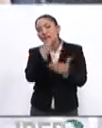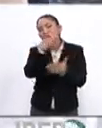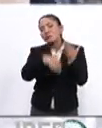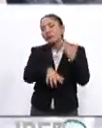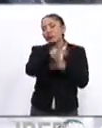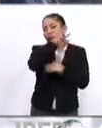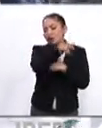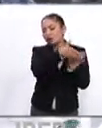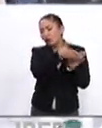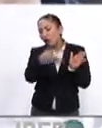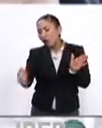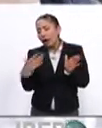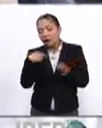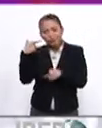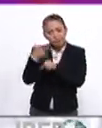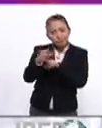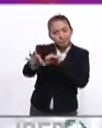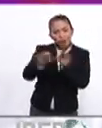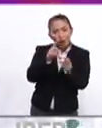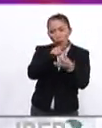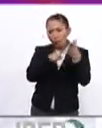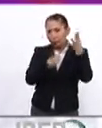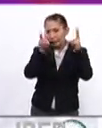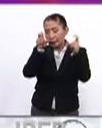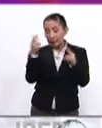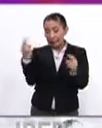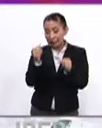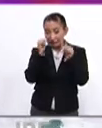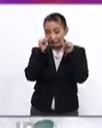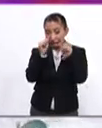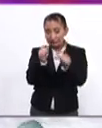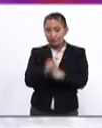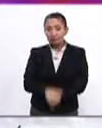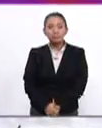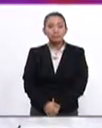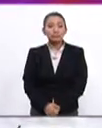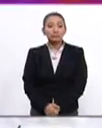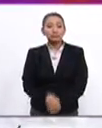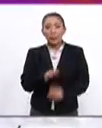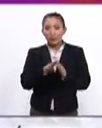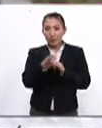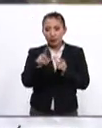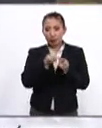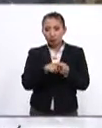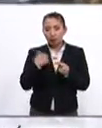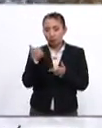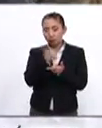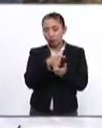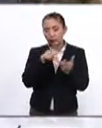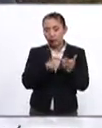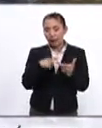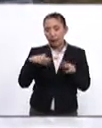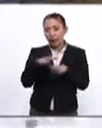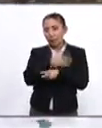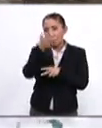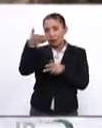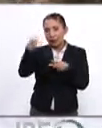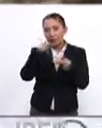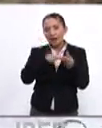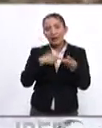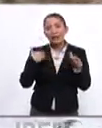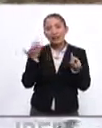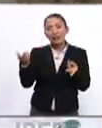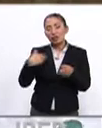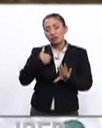el 2018 e identificaron cuatro temas que requieren especial atención migración urbanización cambio climático